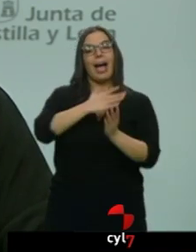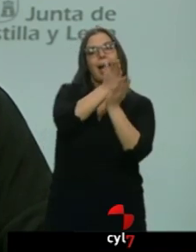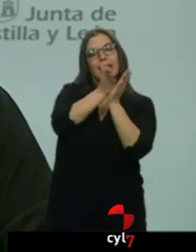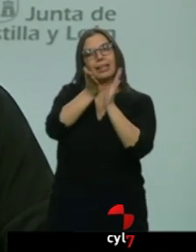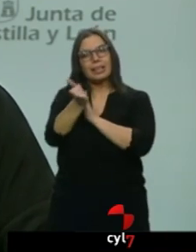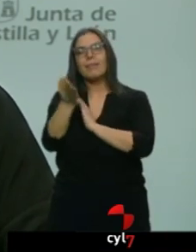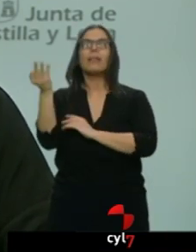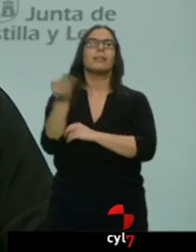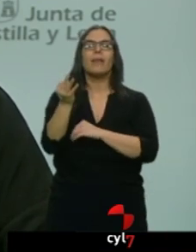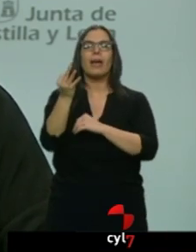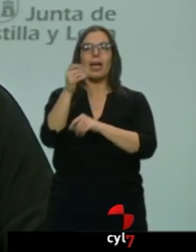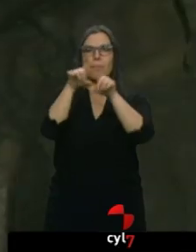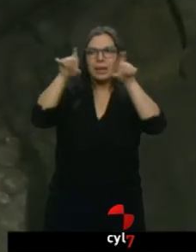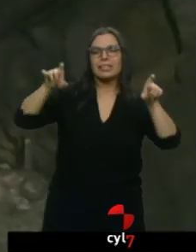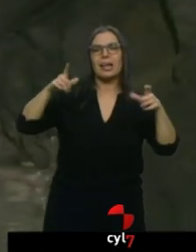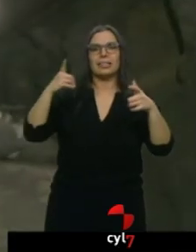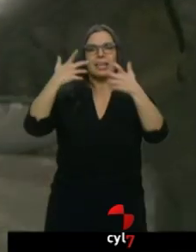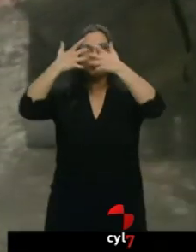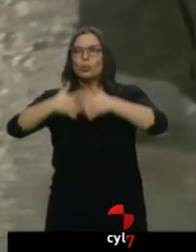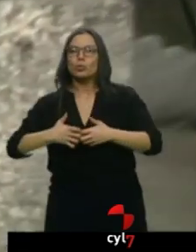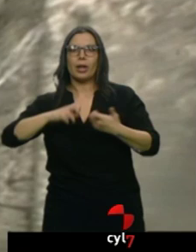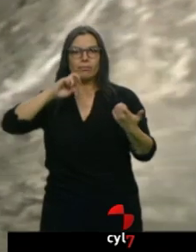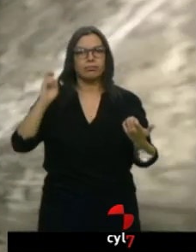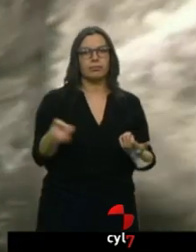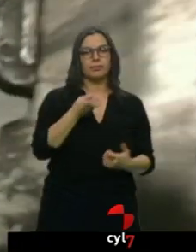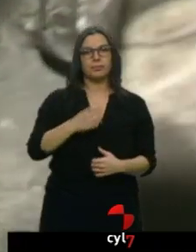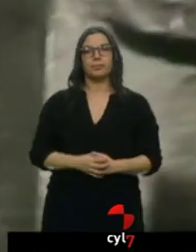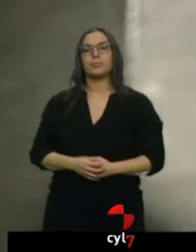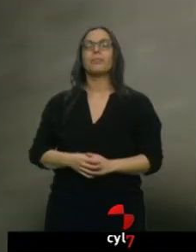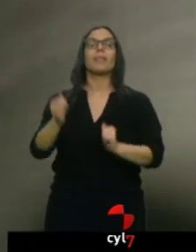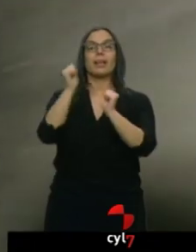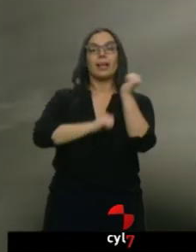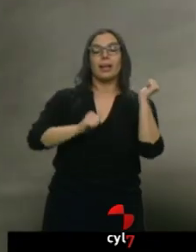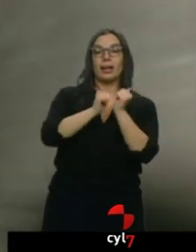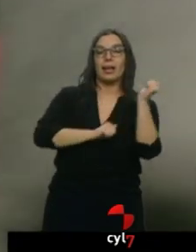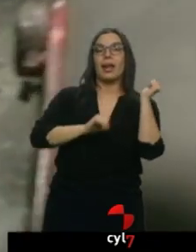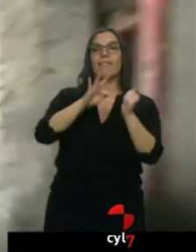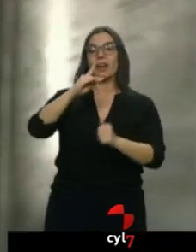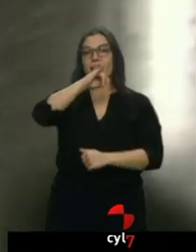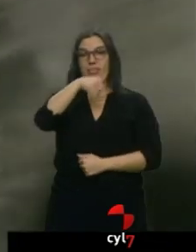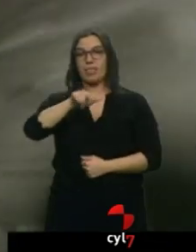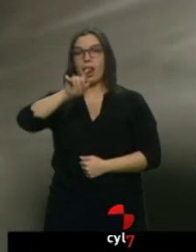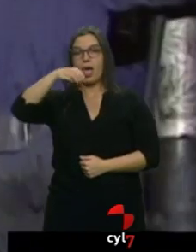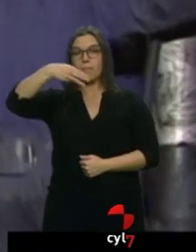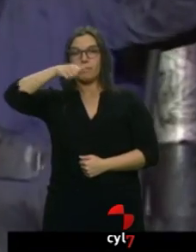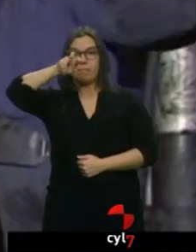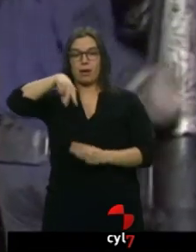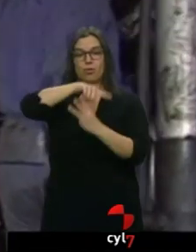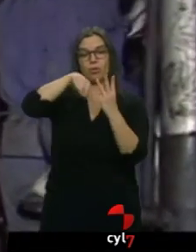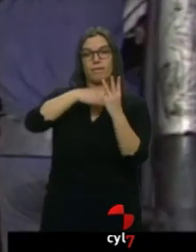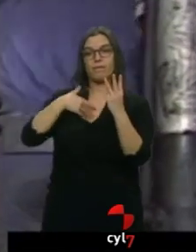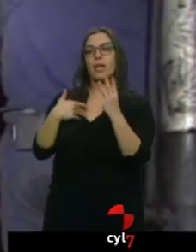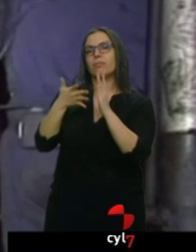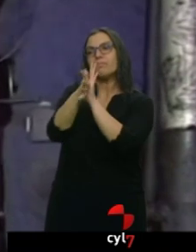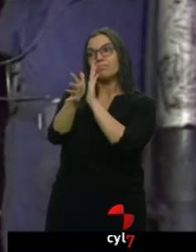empresariales, industriales. Herrera Fernández y Lambán quieren exponer en primera persona la situación límite de las cuencas,